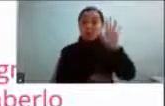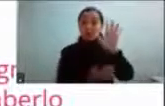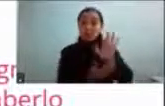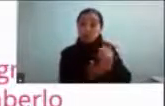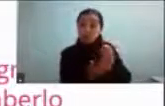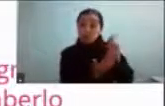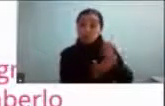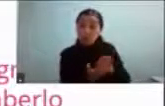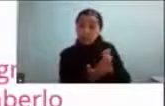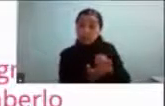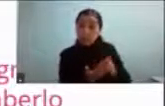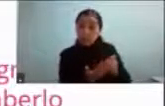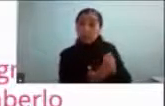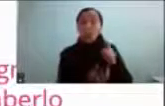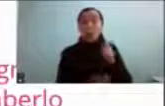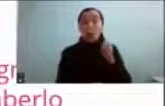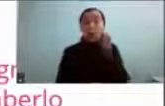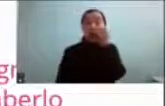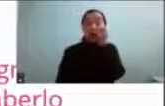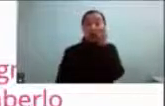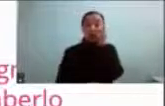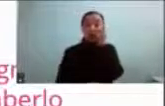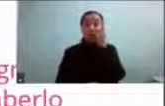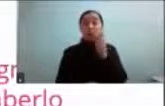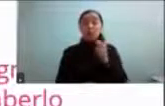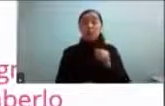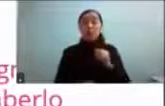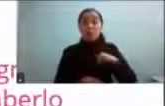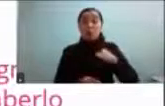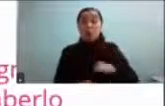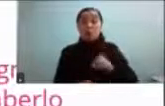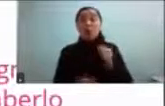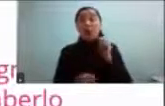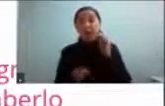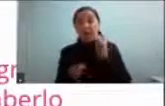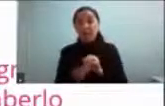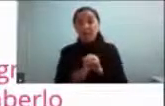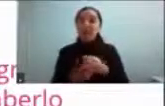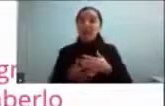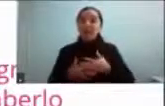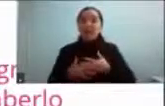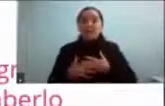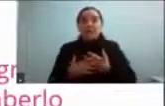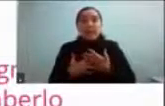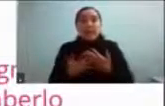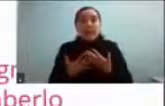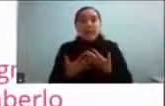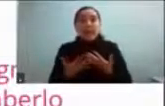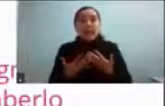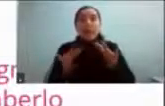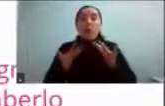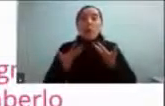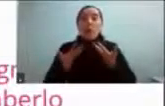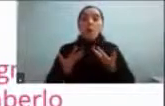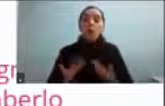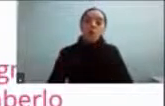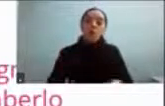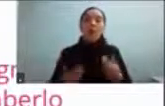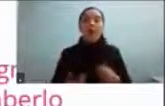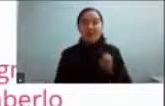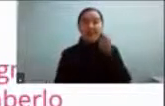recibieron desde más jóvenes la mayoría de las personas pueden experimentar y sentir un gran alivio y comprensión